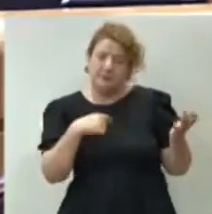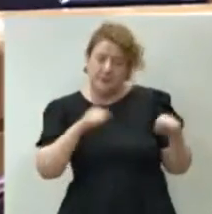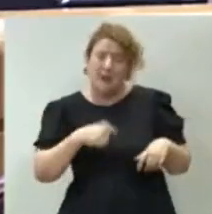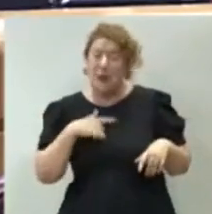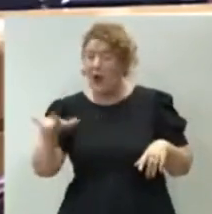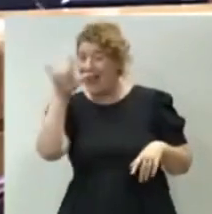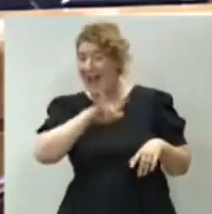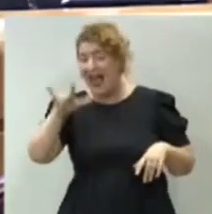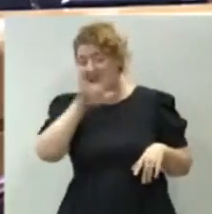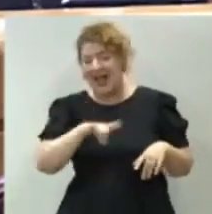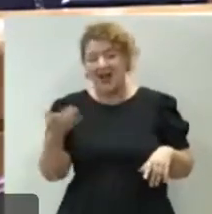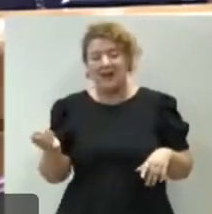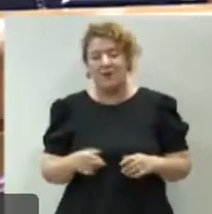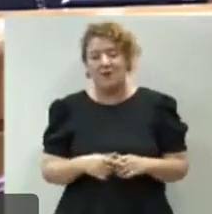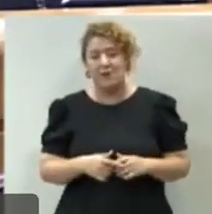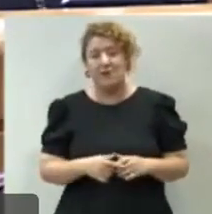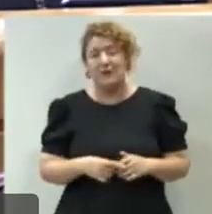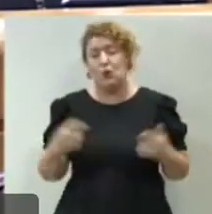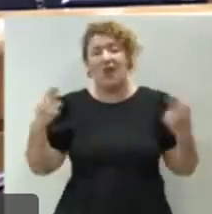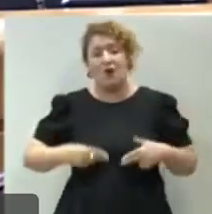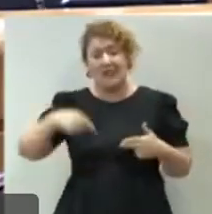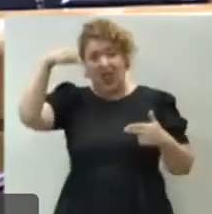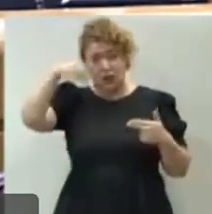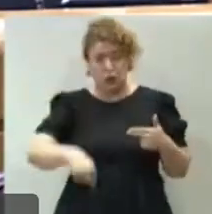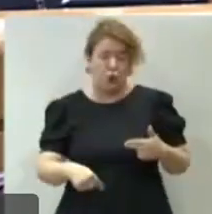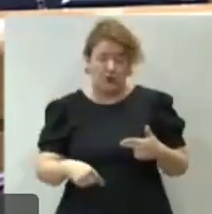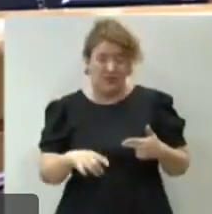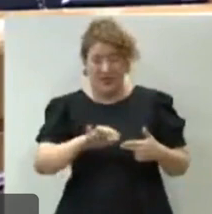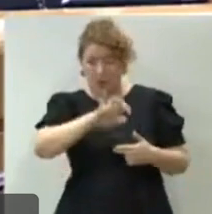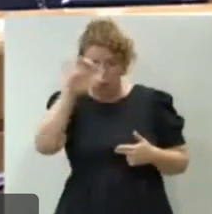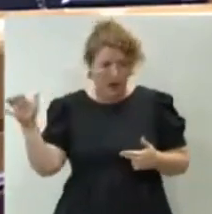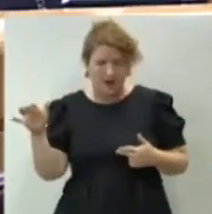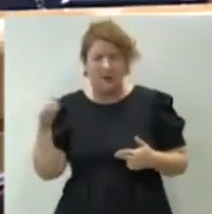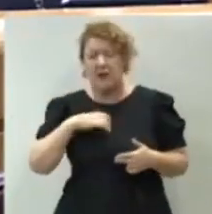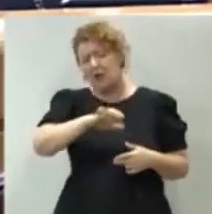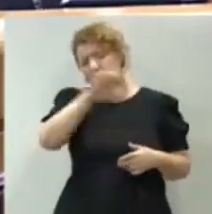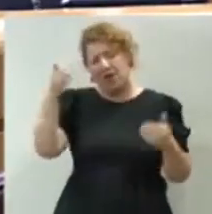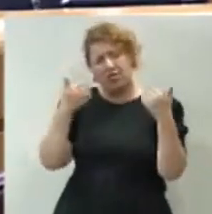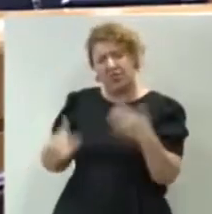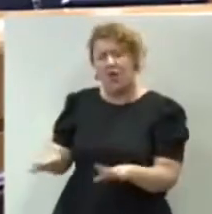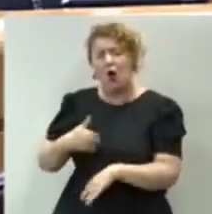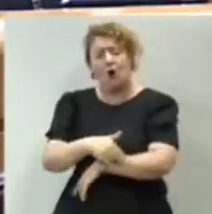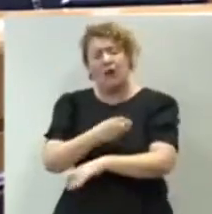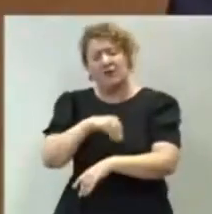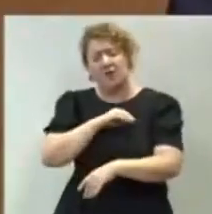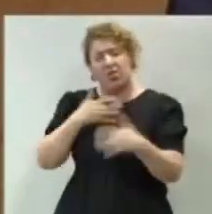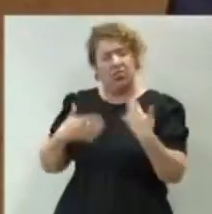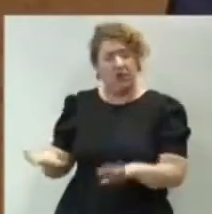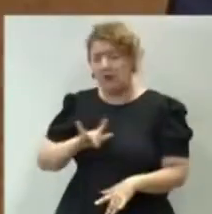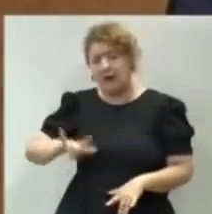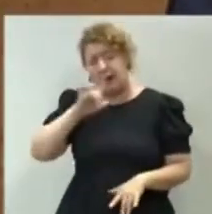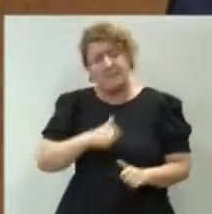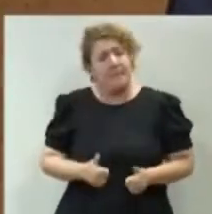Canarias como frontera sur de Europa sigue siendo víctima a día de hoy de dejación tanto de Europa como del gobierno de España y Canarias ya no